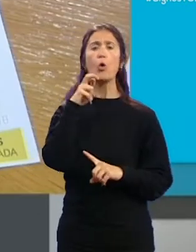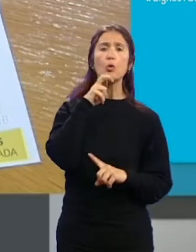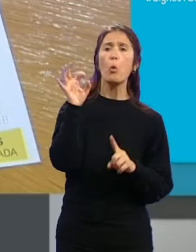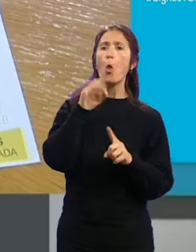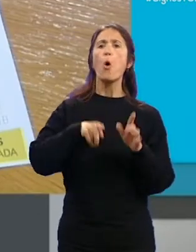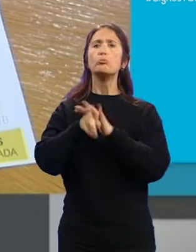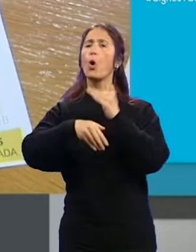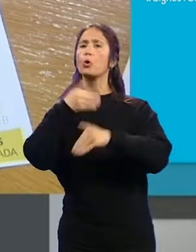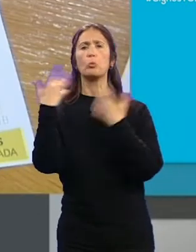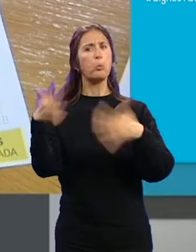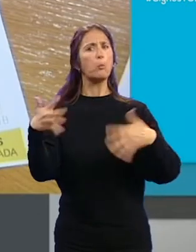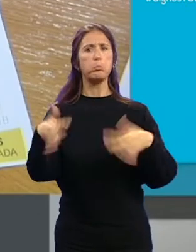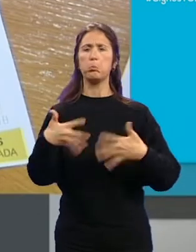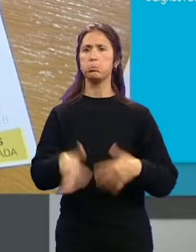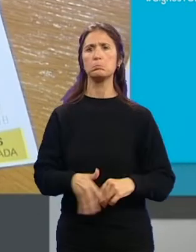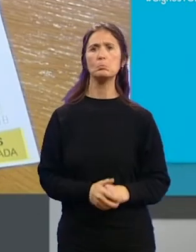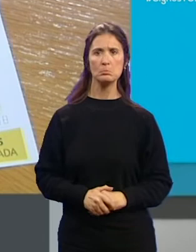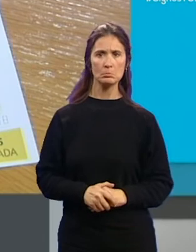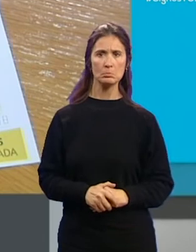...como progresista según han afirmado.